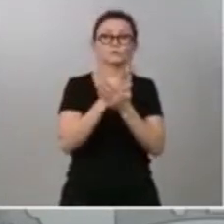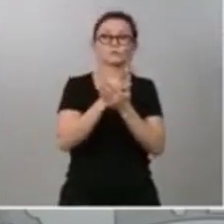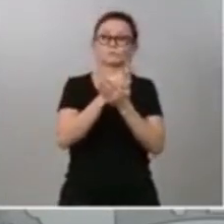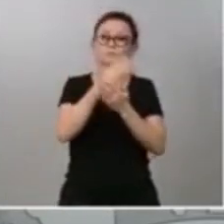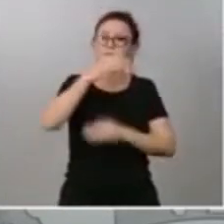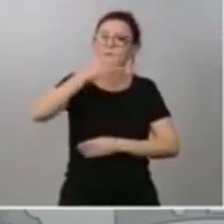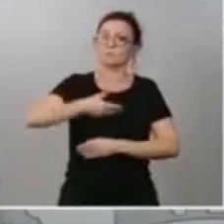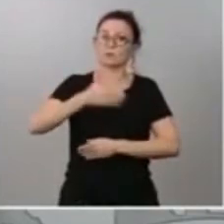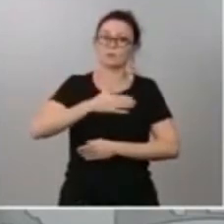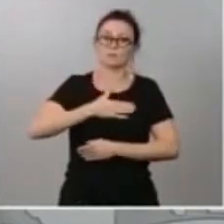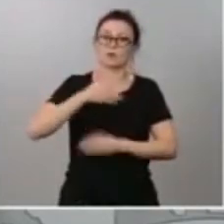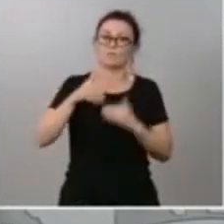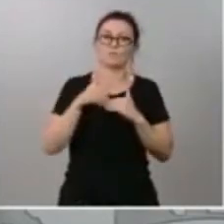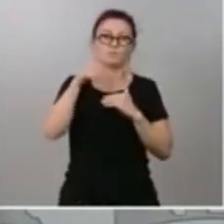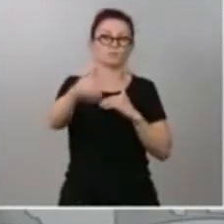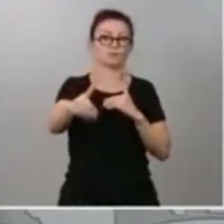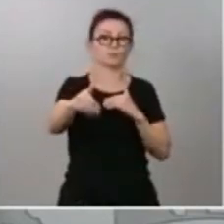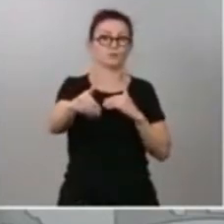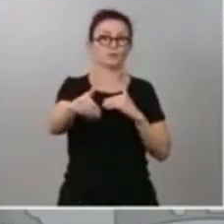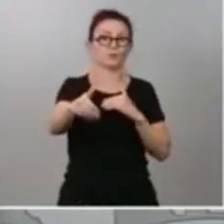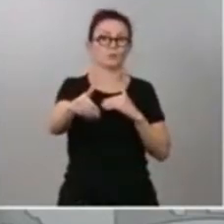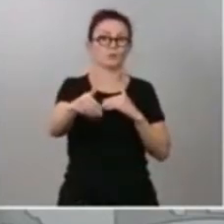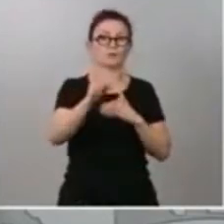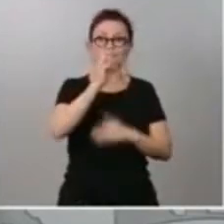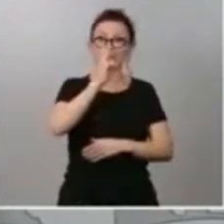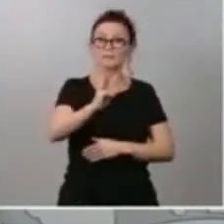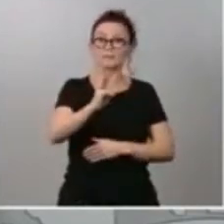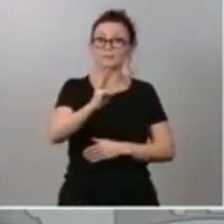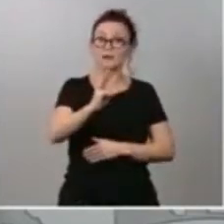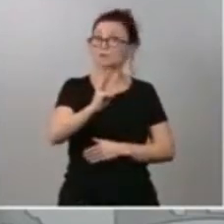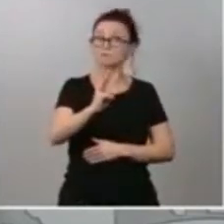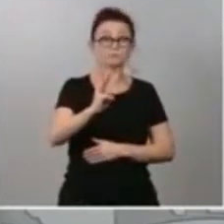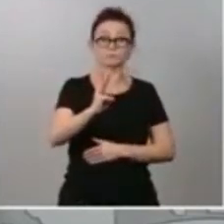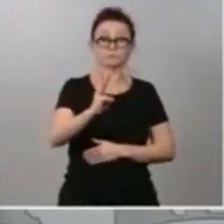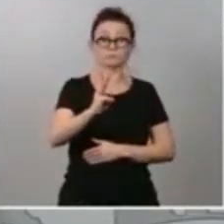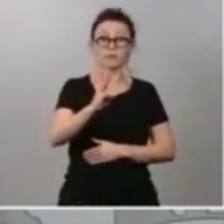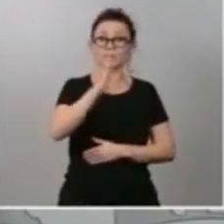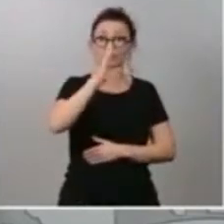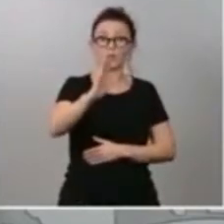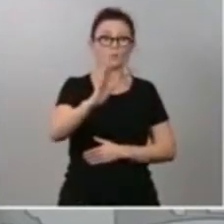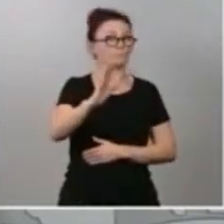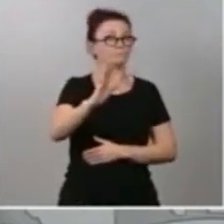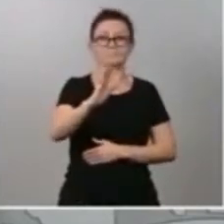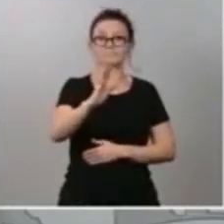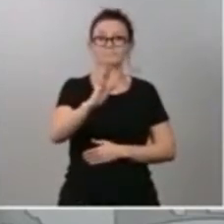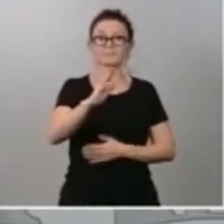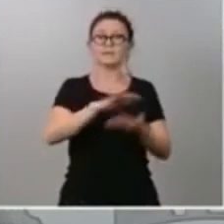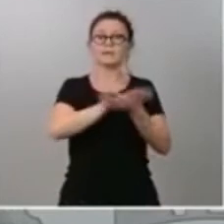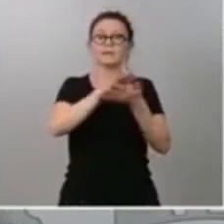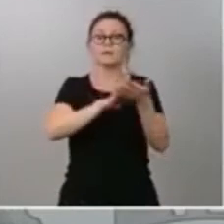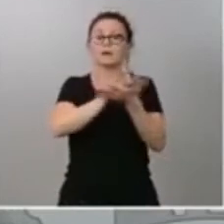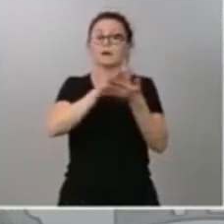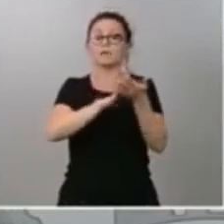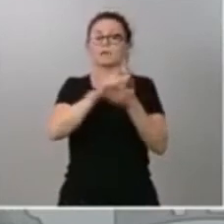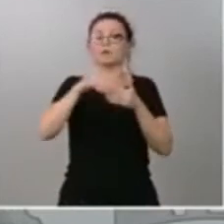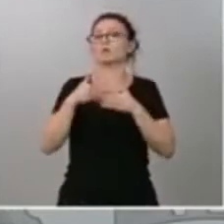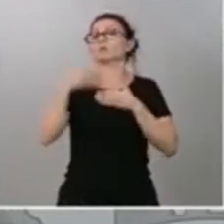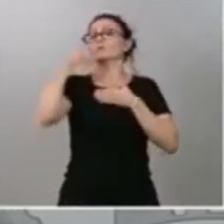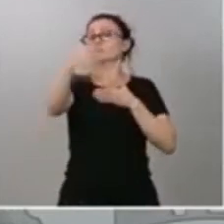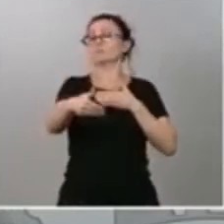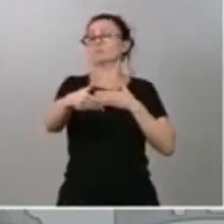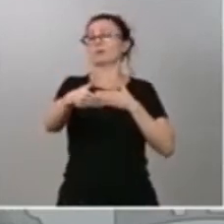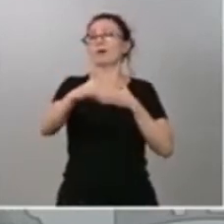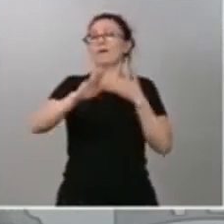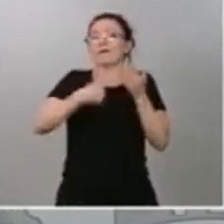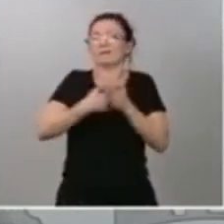no ya durante los próximos tres años, no ya durante los próximos cinco años sino estamos hablando del futuro de las próximas generaciones. y